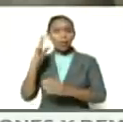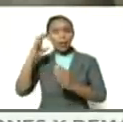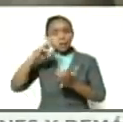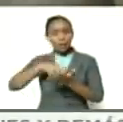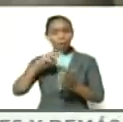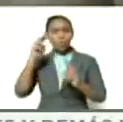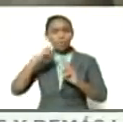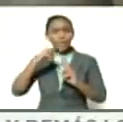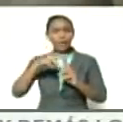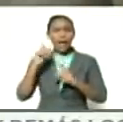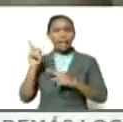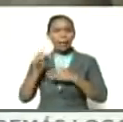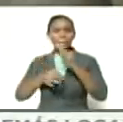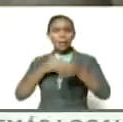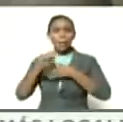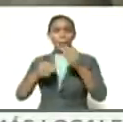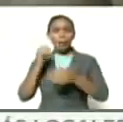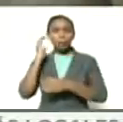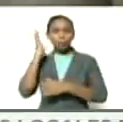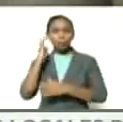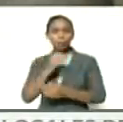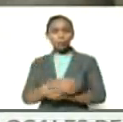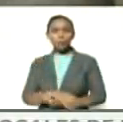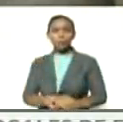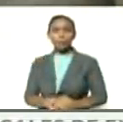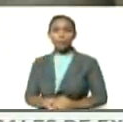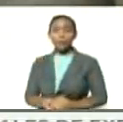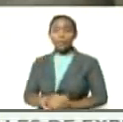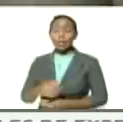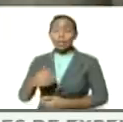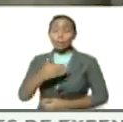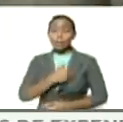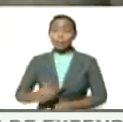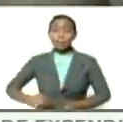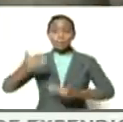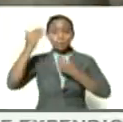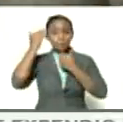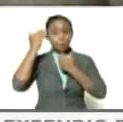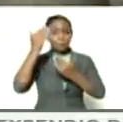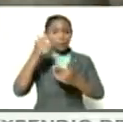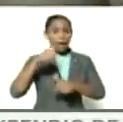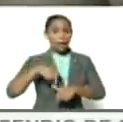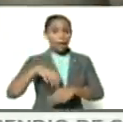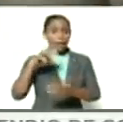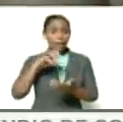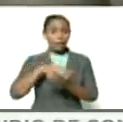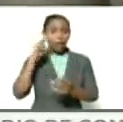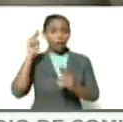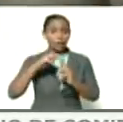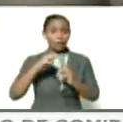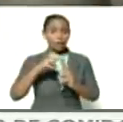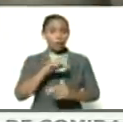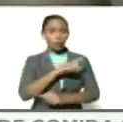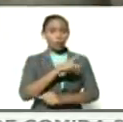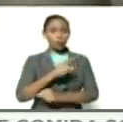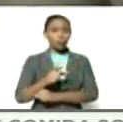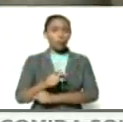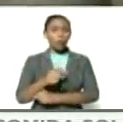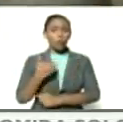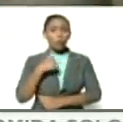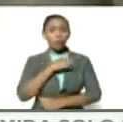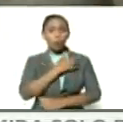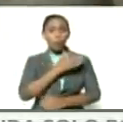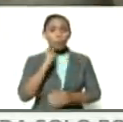le va a dar un parte sobre el Congreso presidente Bueno presidente un saludo aquí en el estado Táchira comandado por nuestro